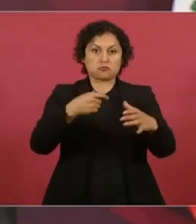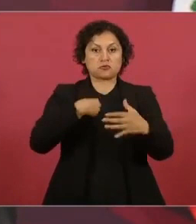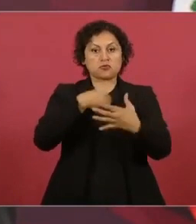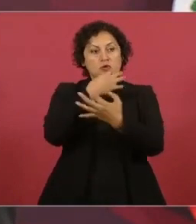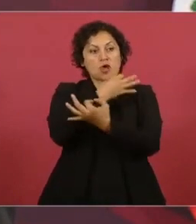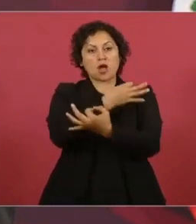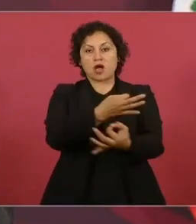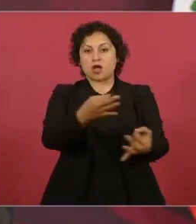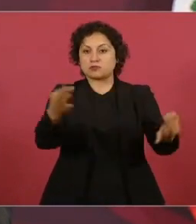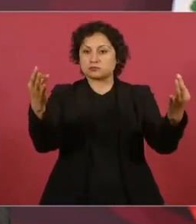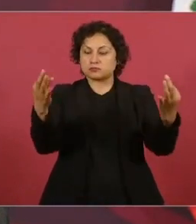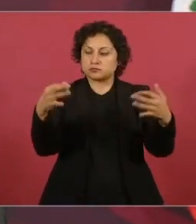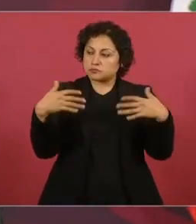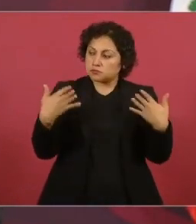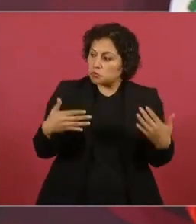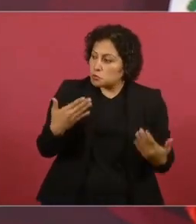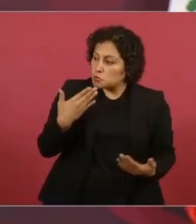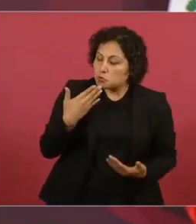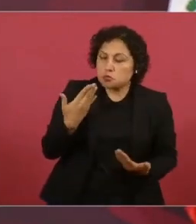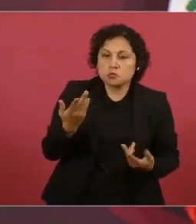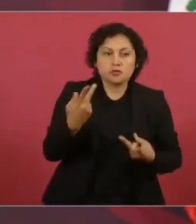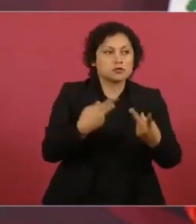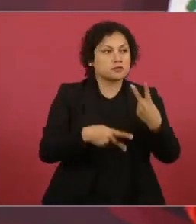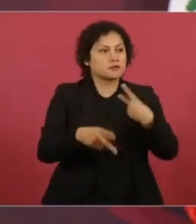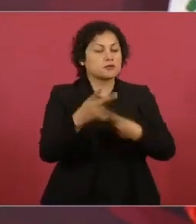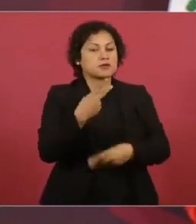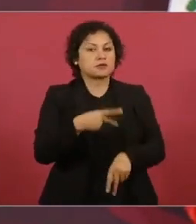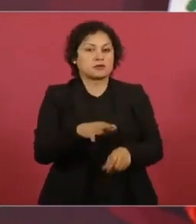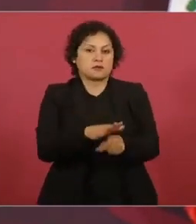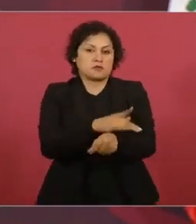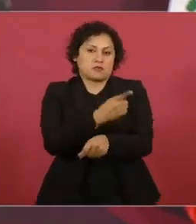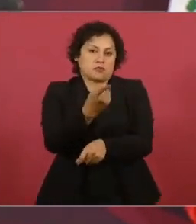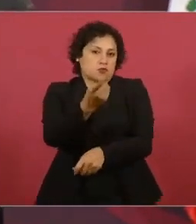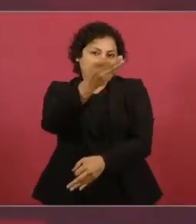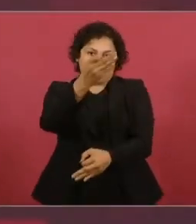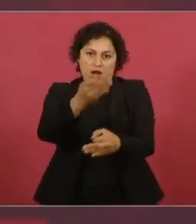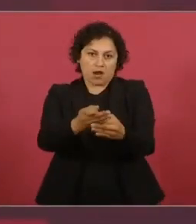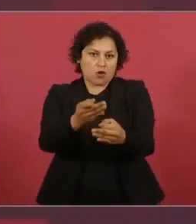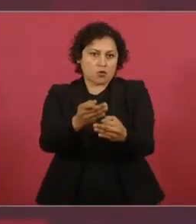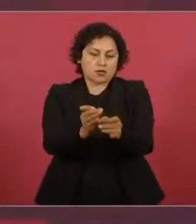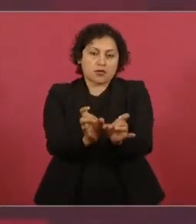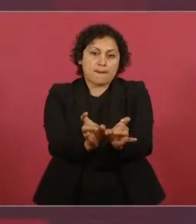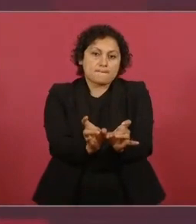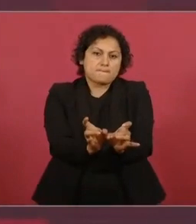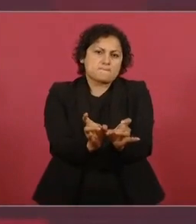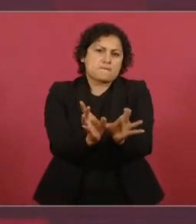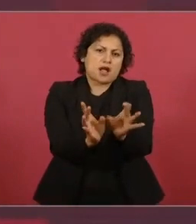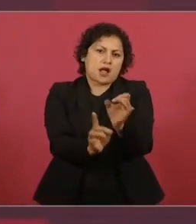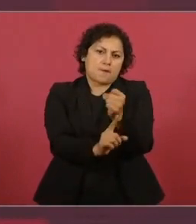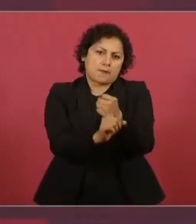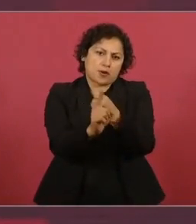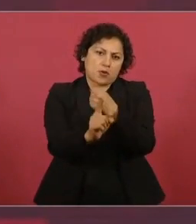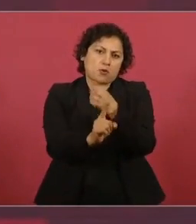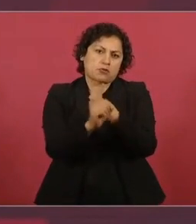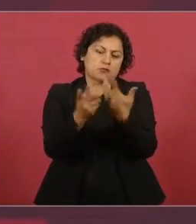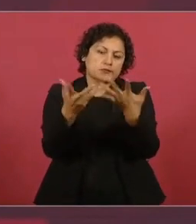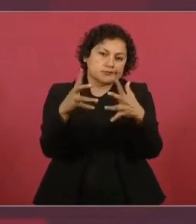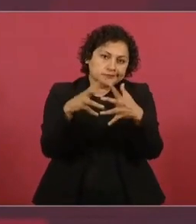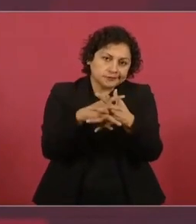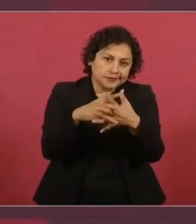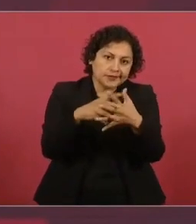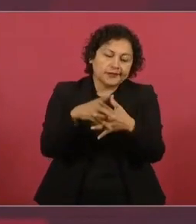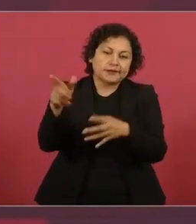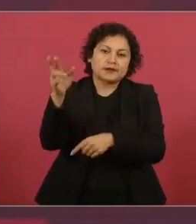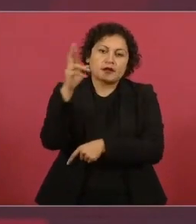muchas tensiones por lo que está sucediendo en Rusia, en Ucrania, en